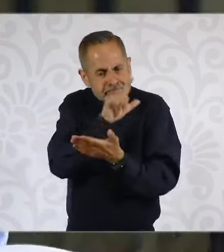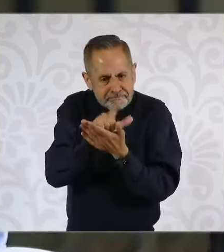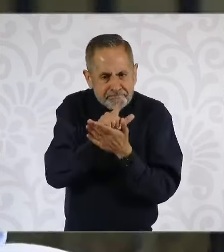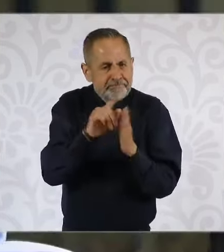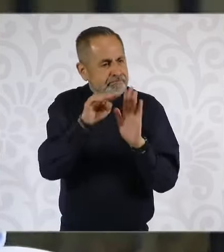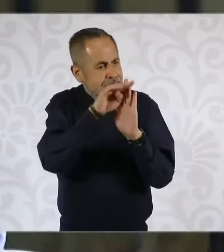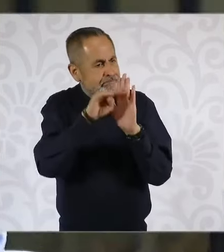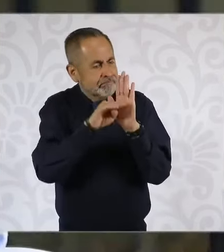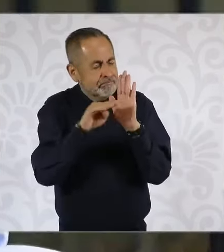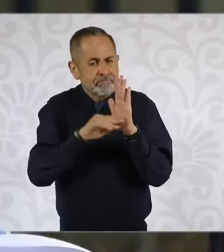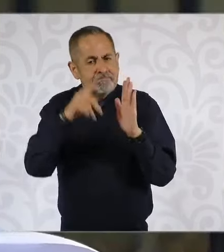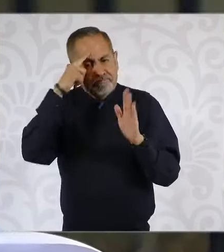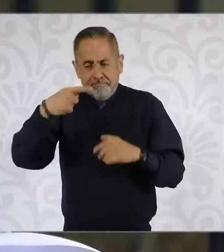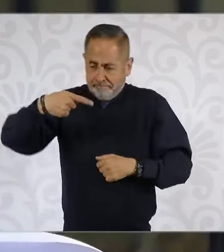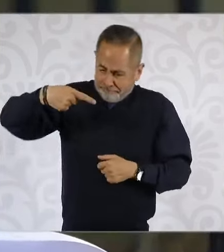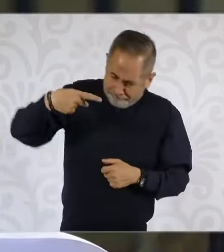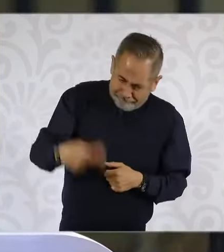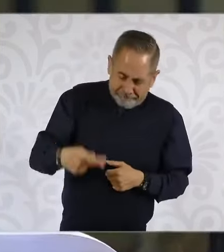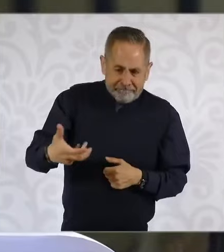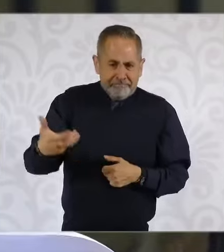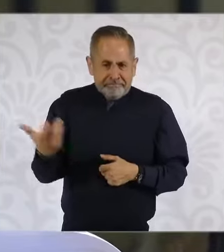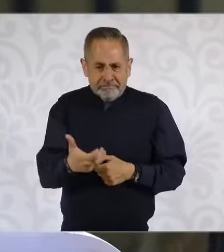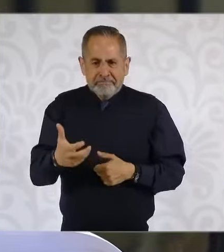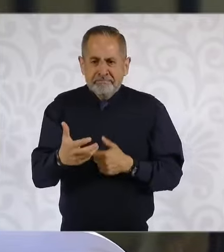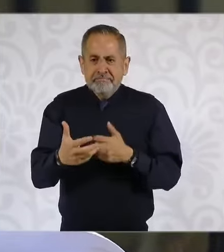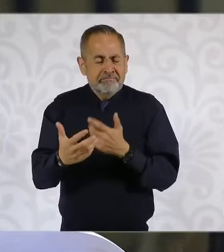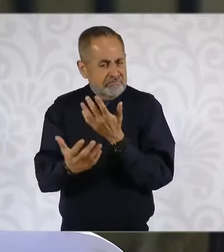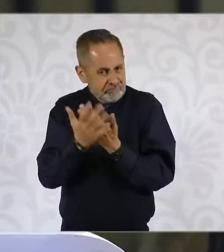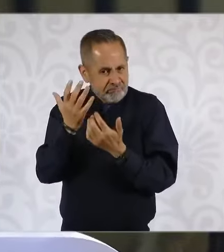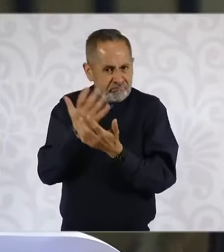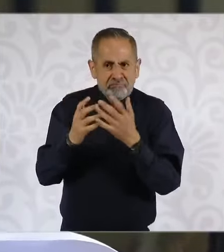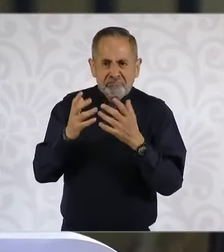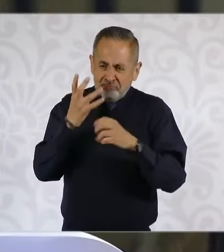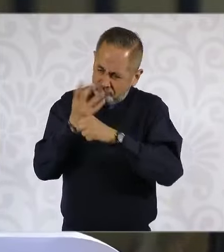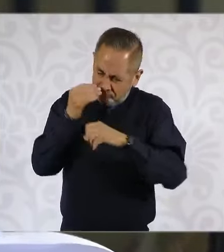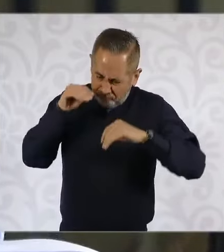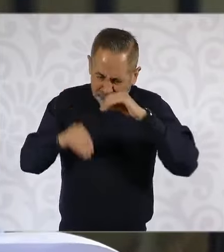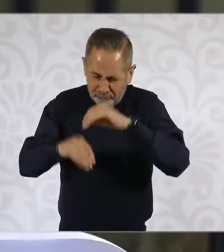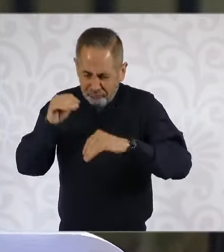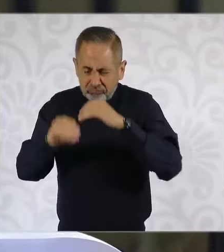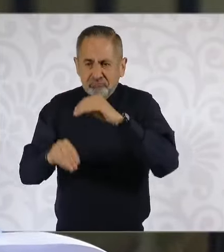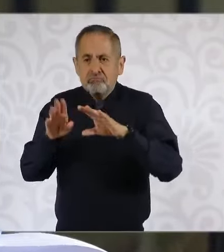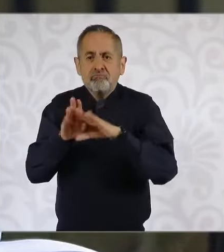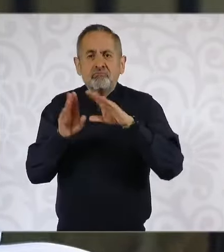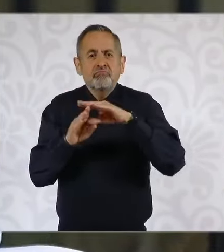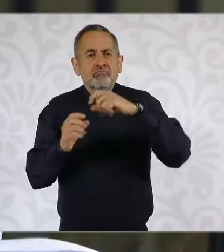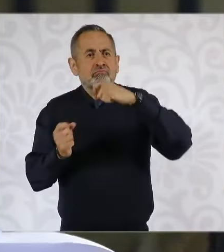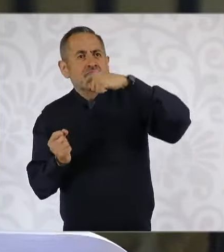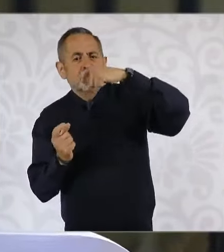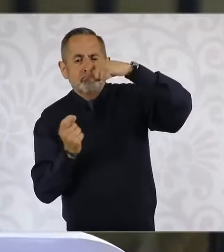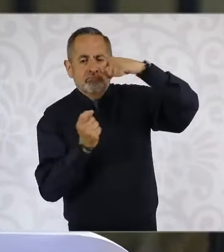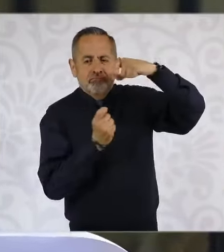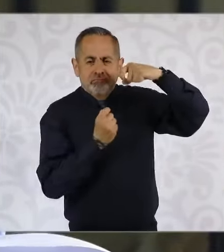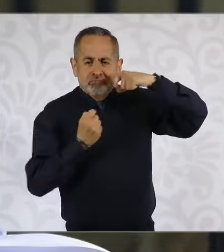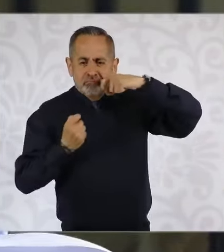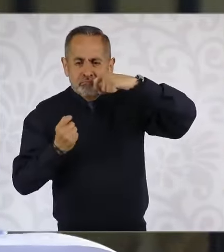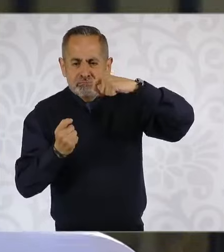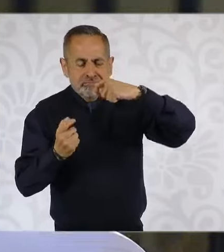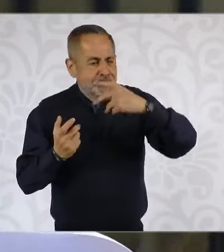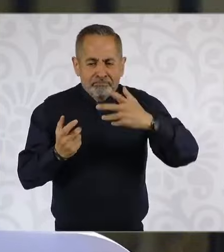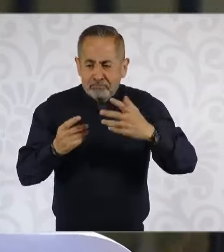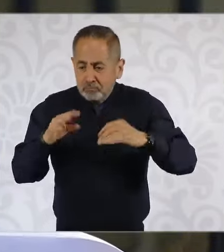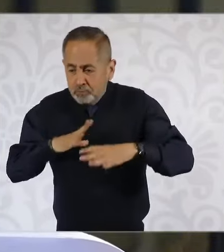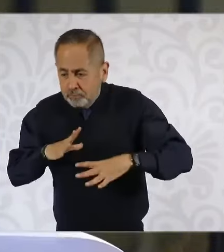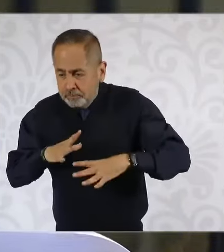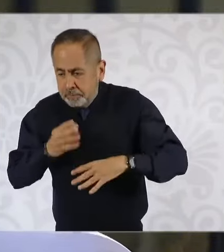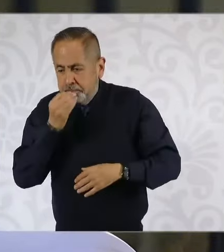permita la fabricación de satélites. Esto obligaría al gobierno a buscar nuevas alianzas con empresas privadas